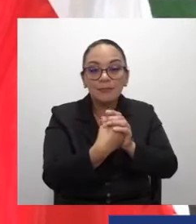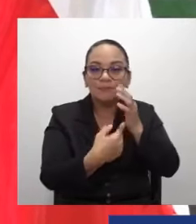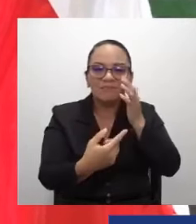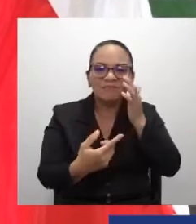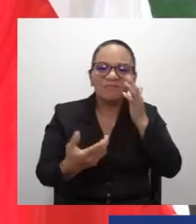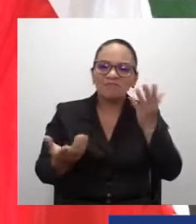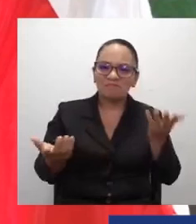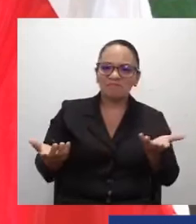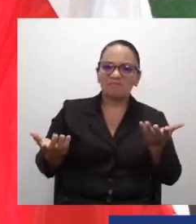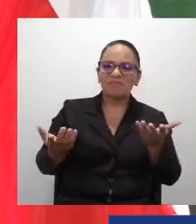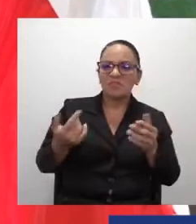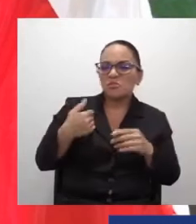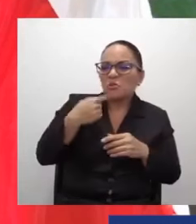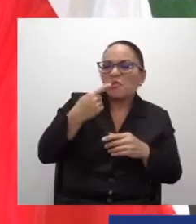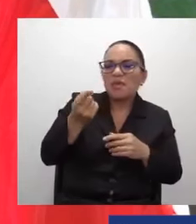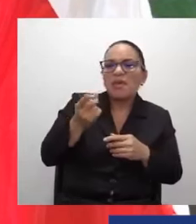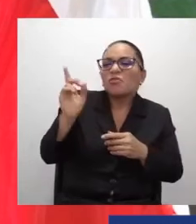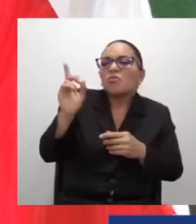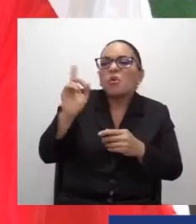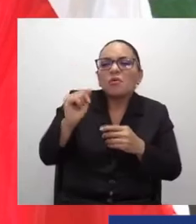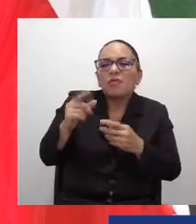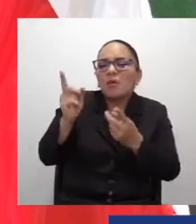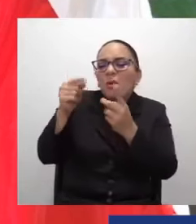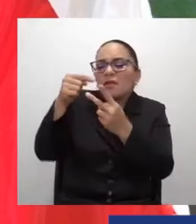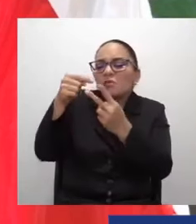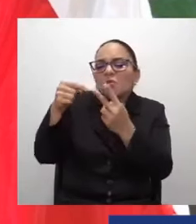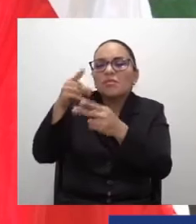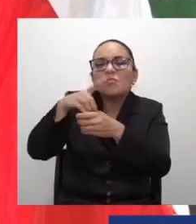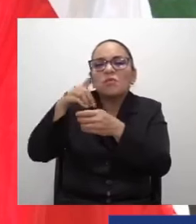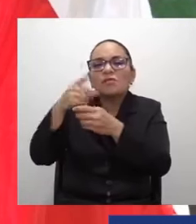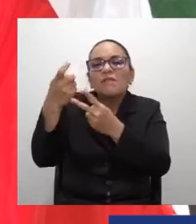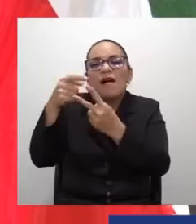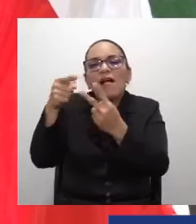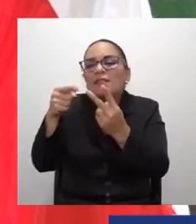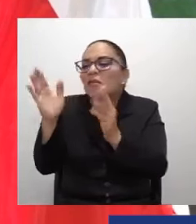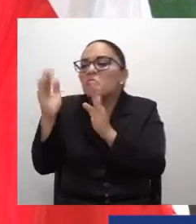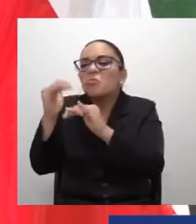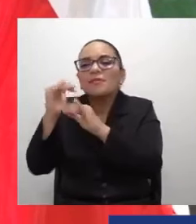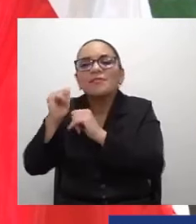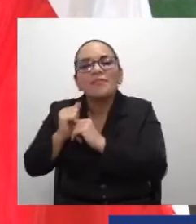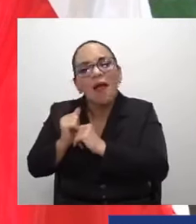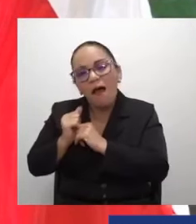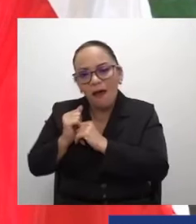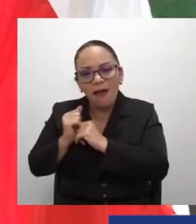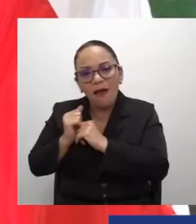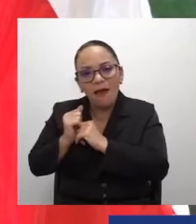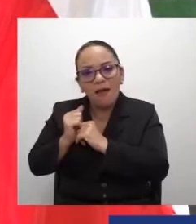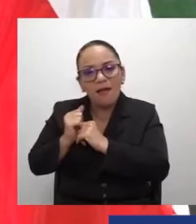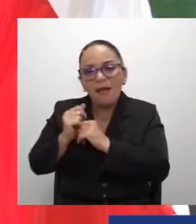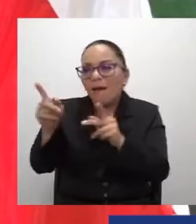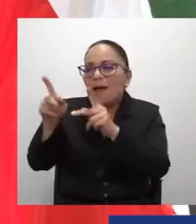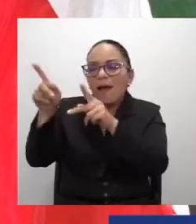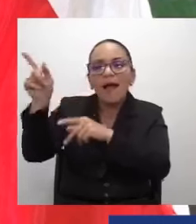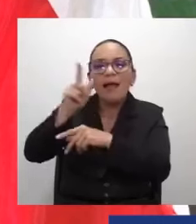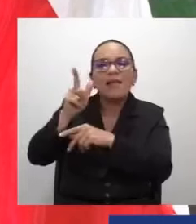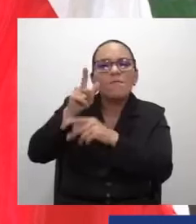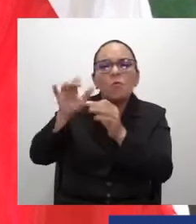¿y cuáles son los dos diputados que faltan ahí, que brillan por su ausencia en un viaje de Limón fundamental?